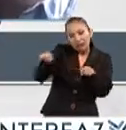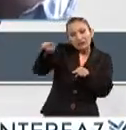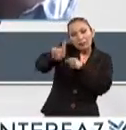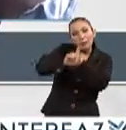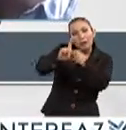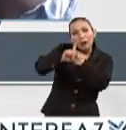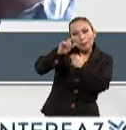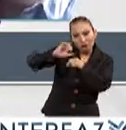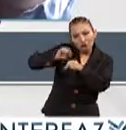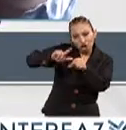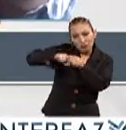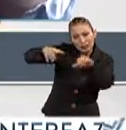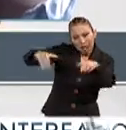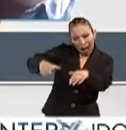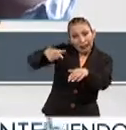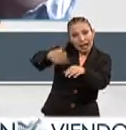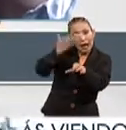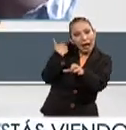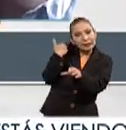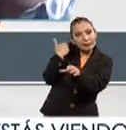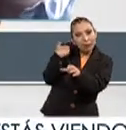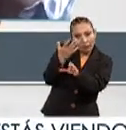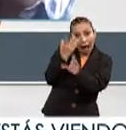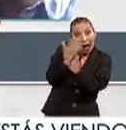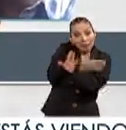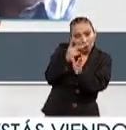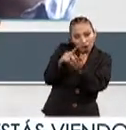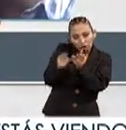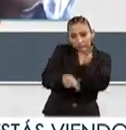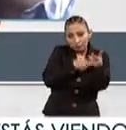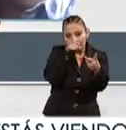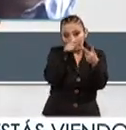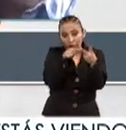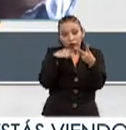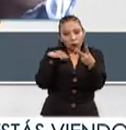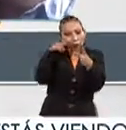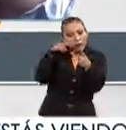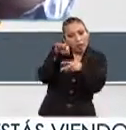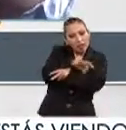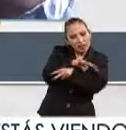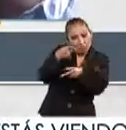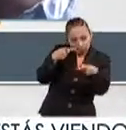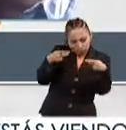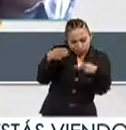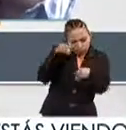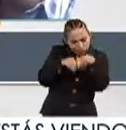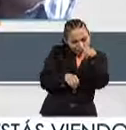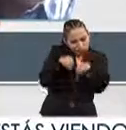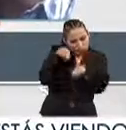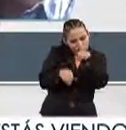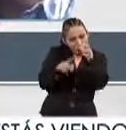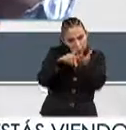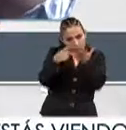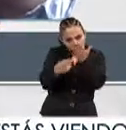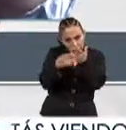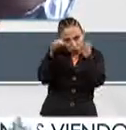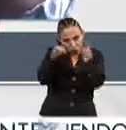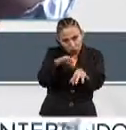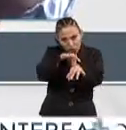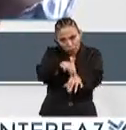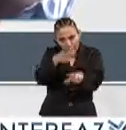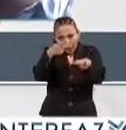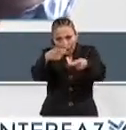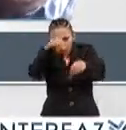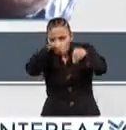de la problemática social que origina el proyecto el segundo son el diseño el diseño del proyecto mismo la